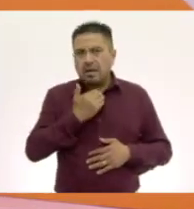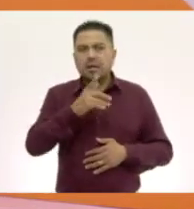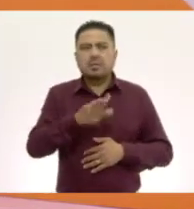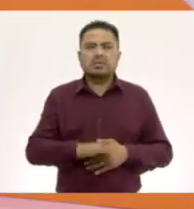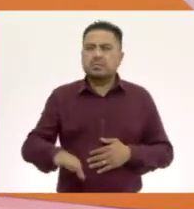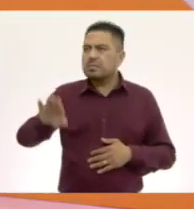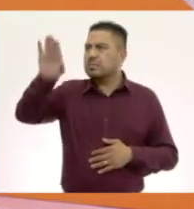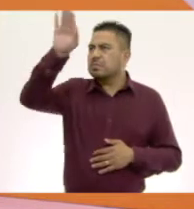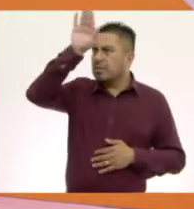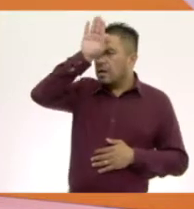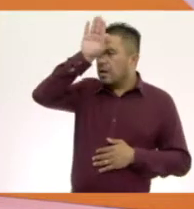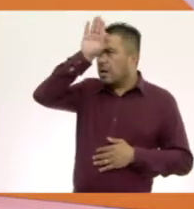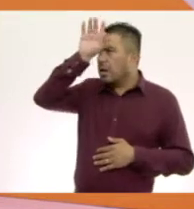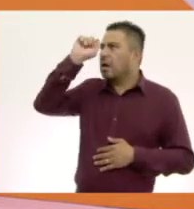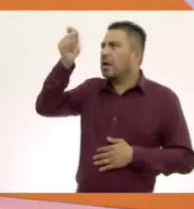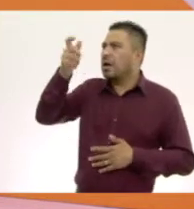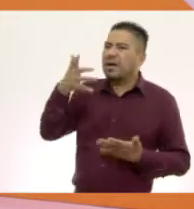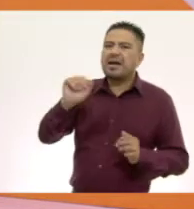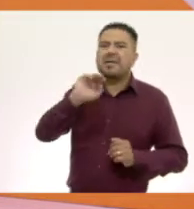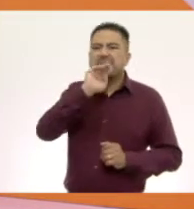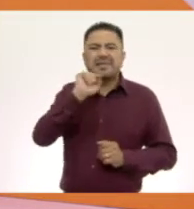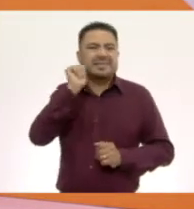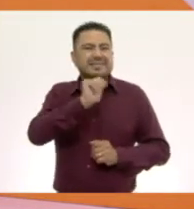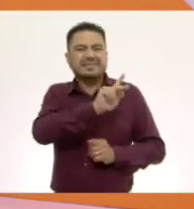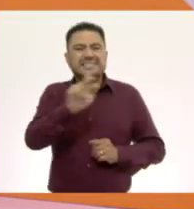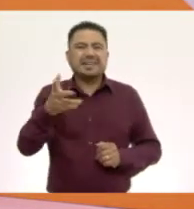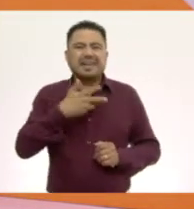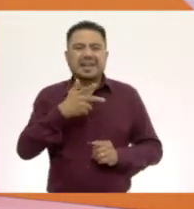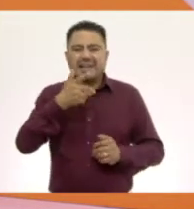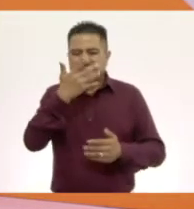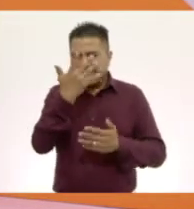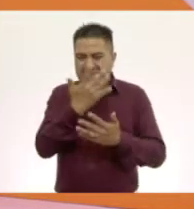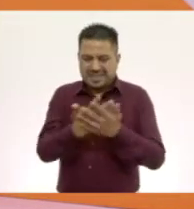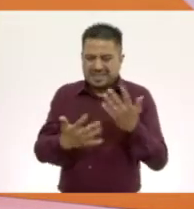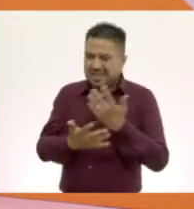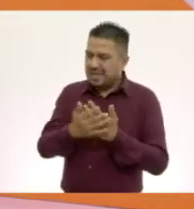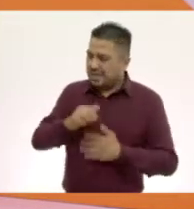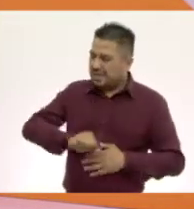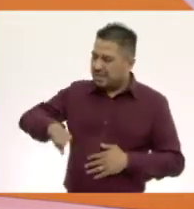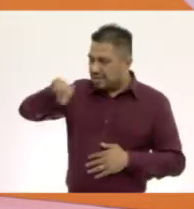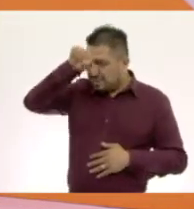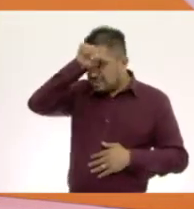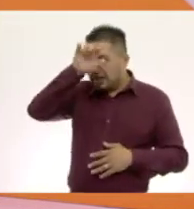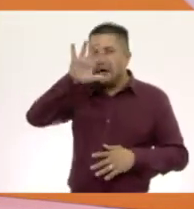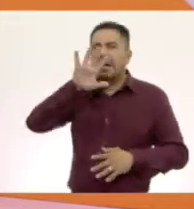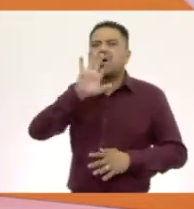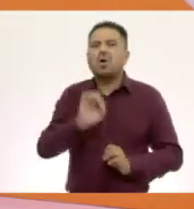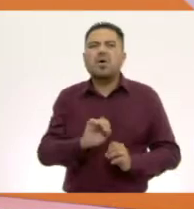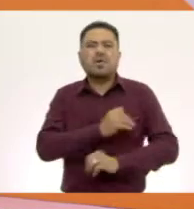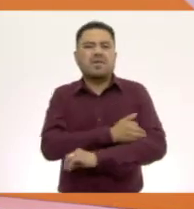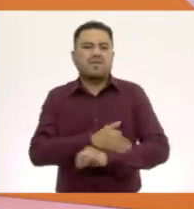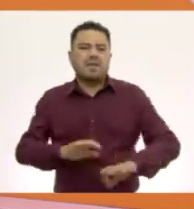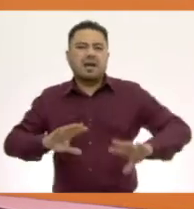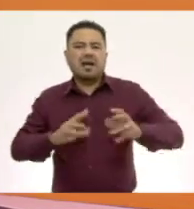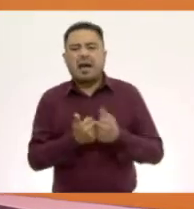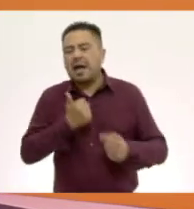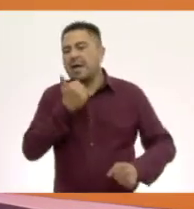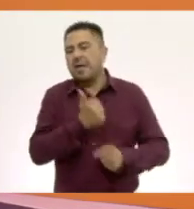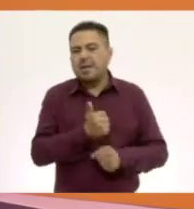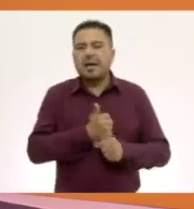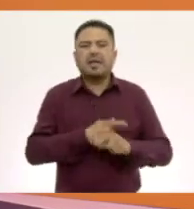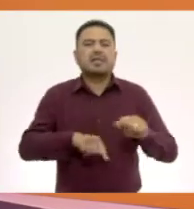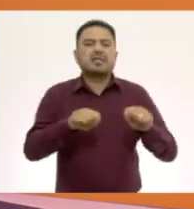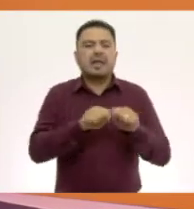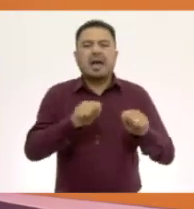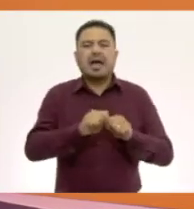la mano en la frente, ¿no? Ya ven que las mamás tienen su termómetro en la mano y o los familiares o la abuelita o la